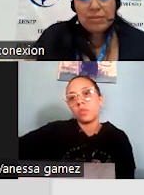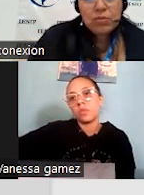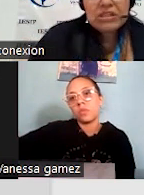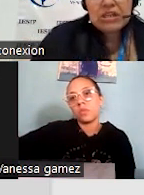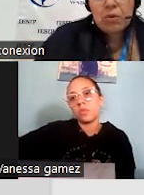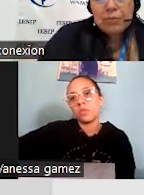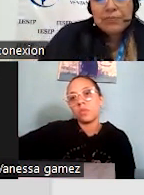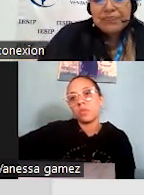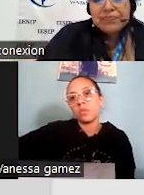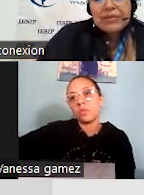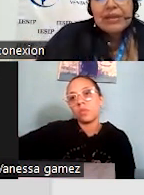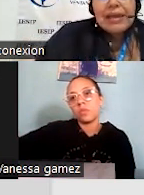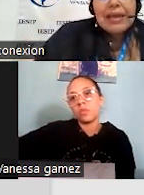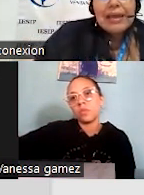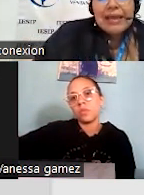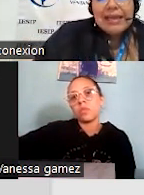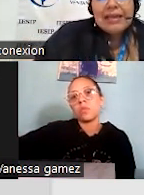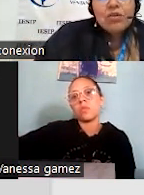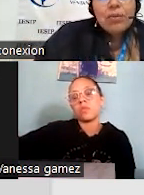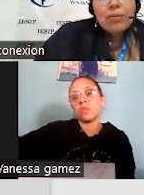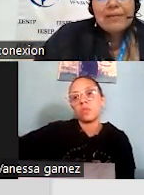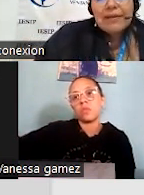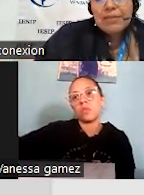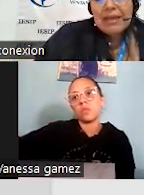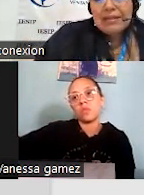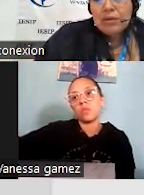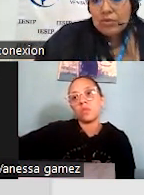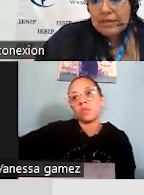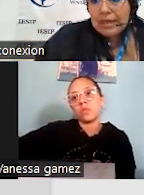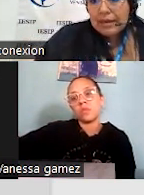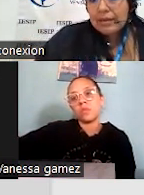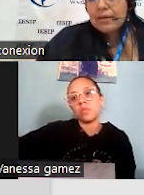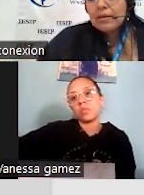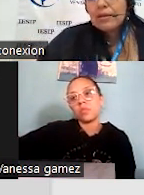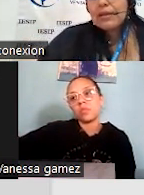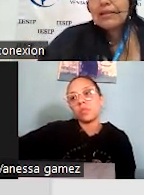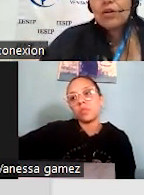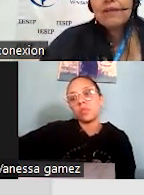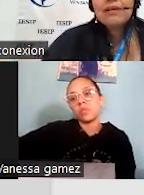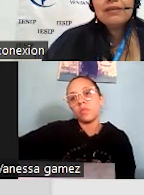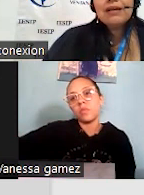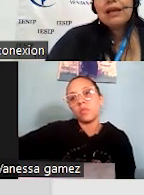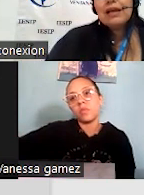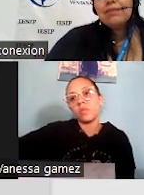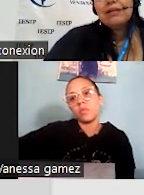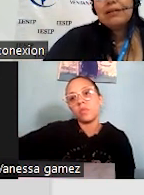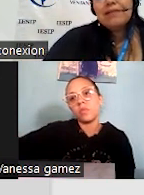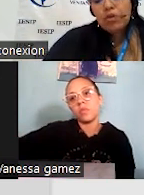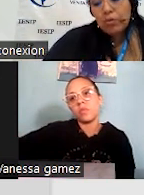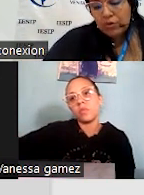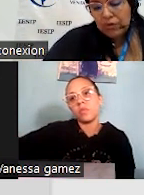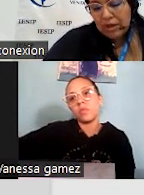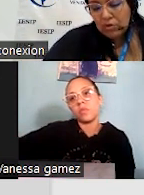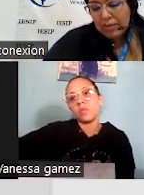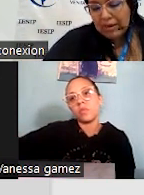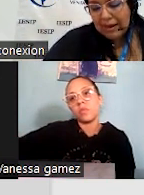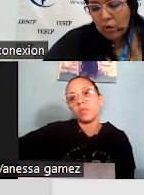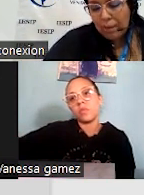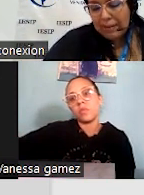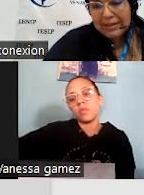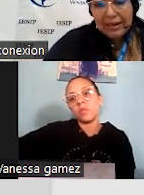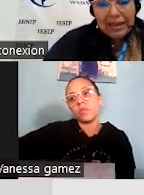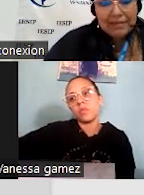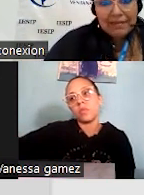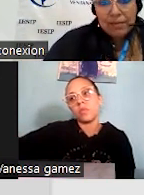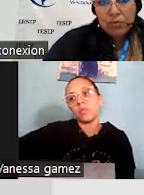porque tome el mismo archivo. Y esto lo vamos a hacer mediante un taller. Todas tienen el 25% para